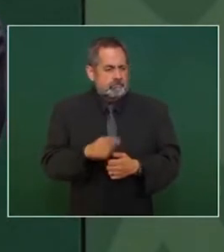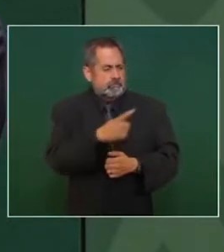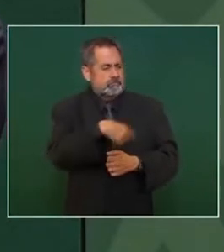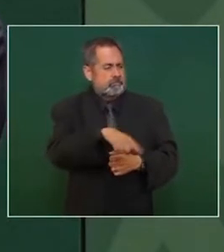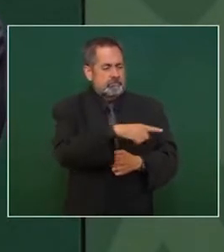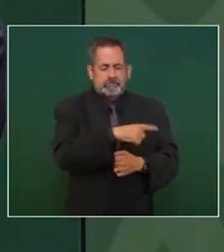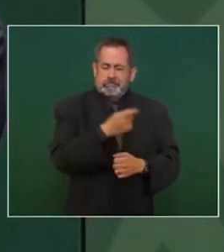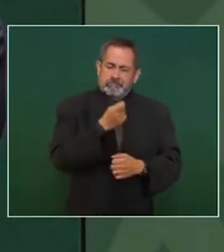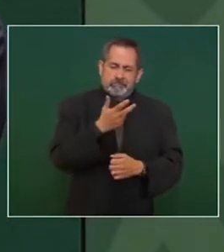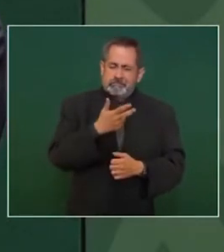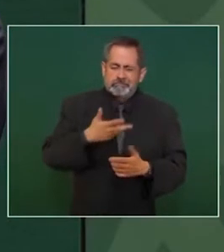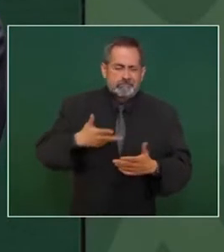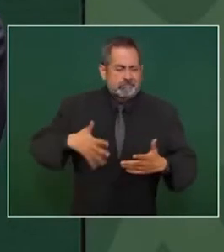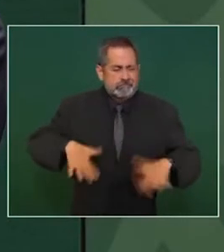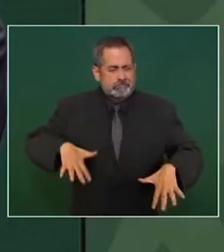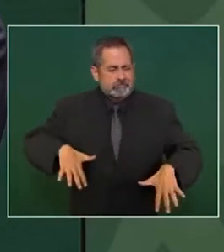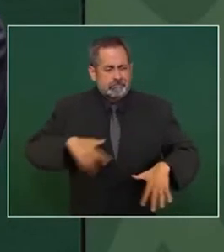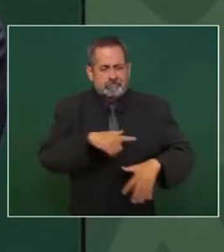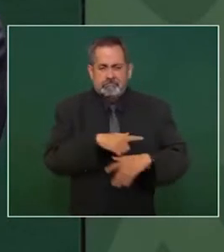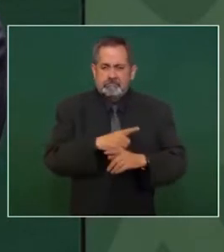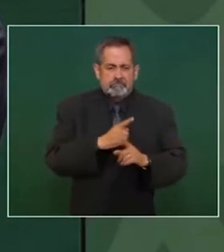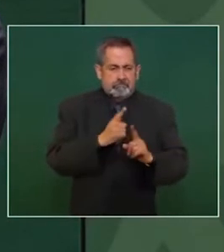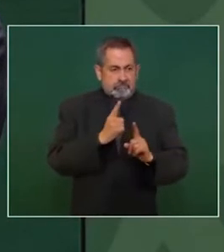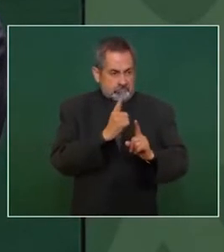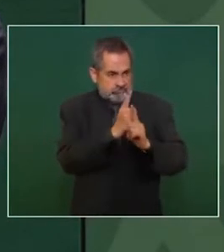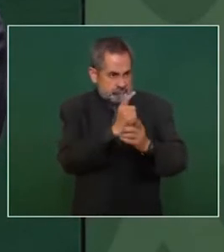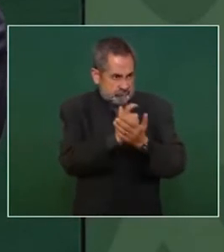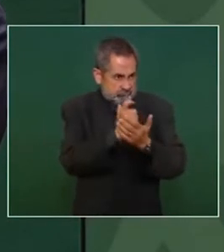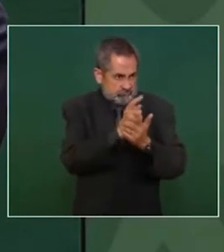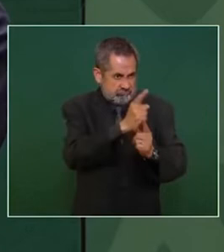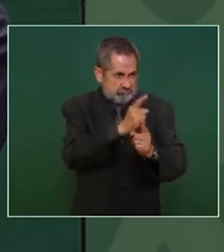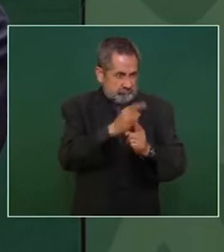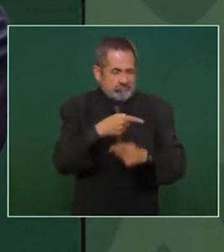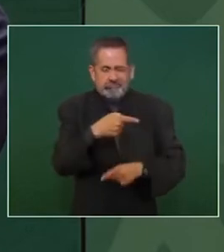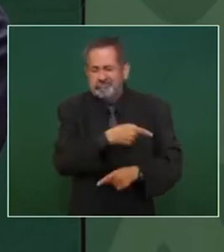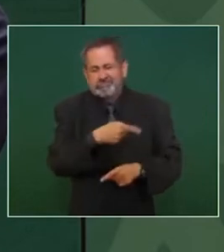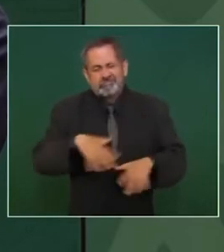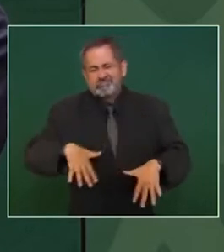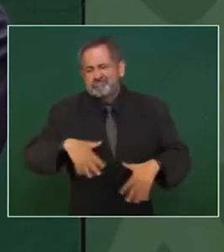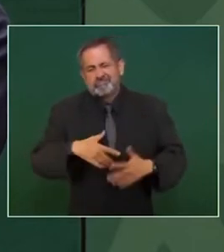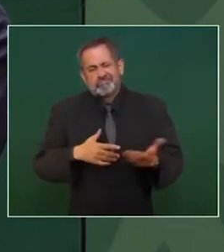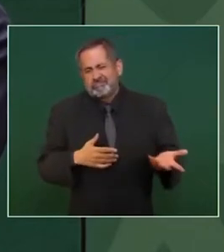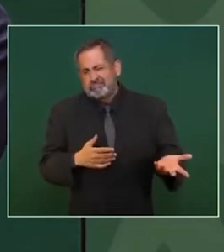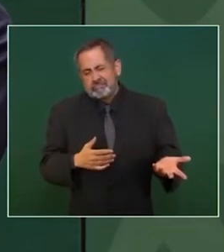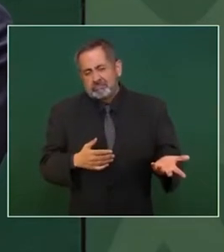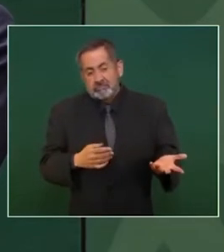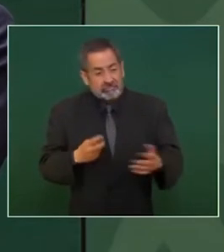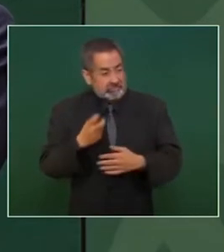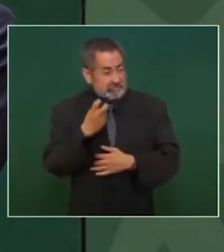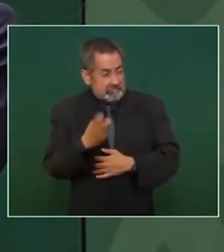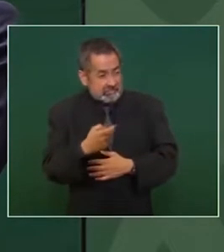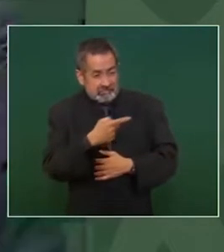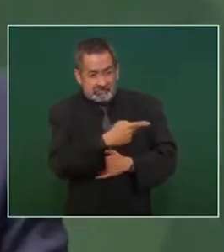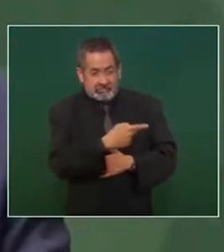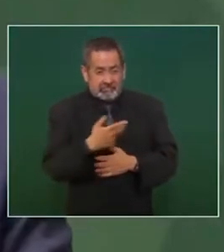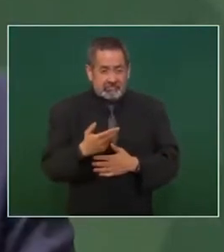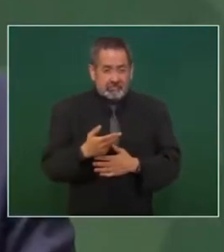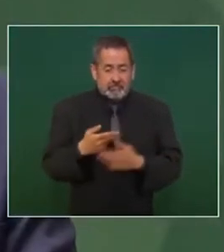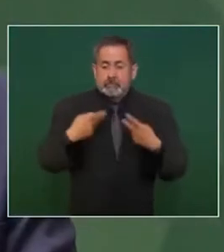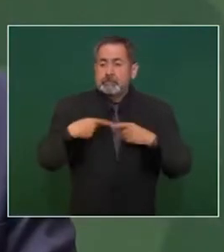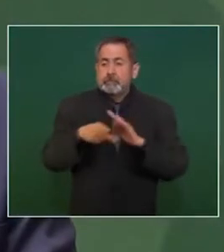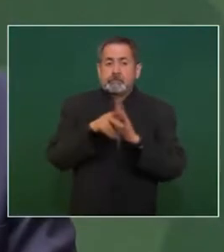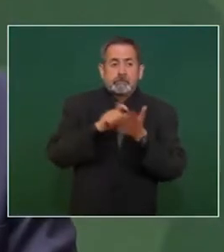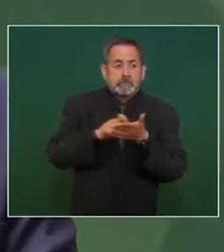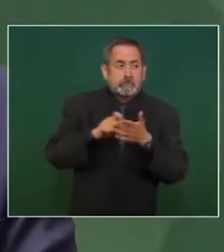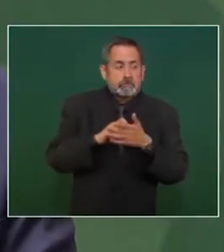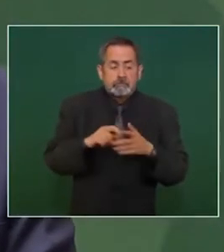que amenazan de que con eso este un periodista